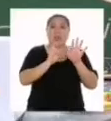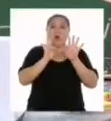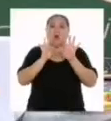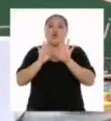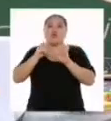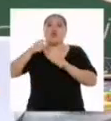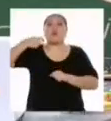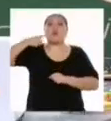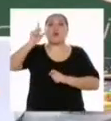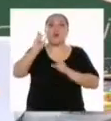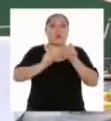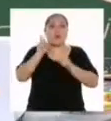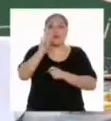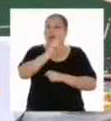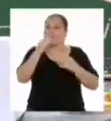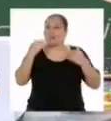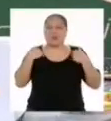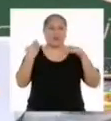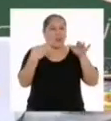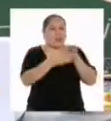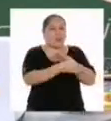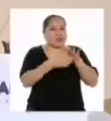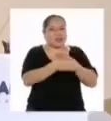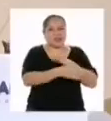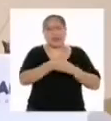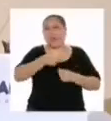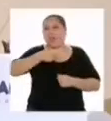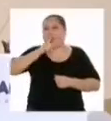millones de personas no tienen acceso a agua potable.